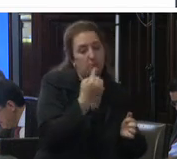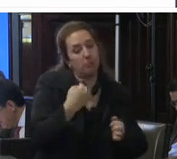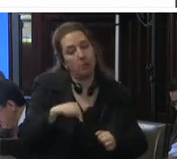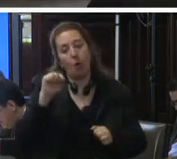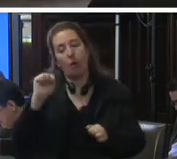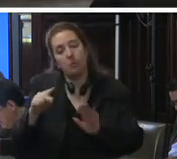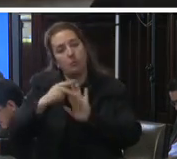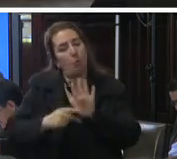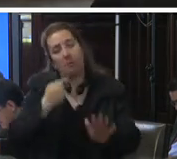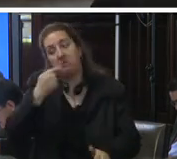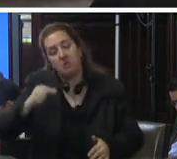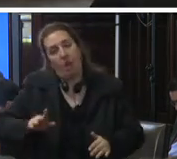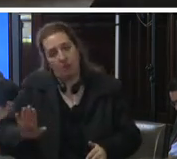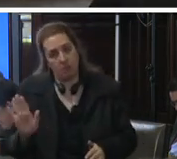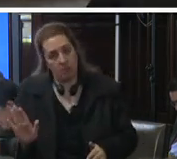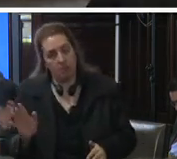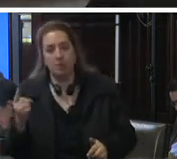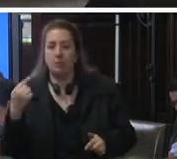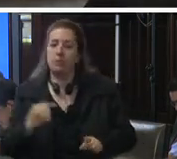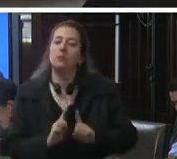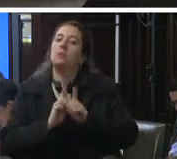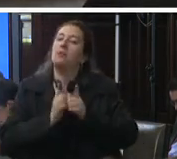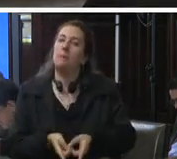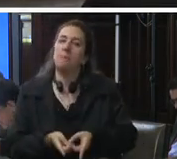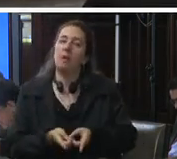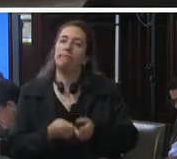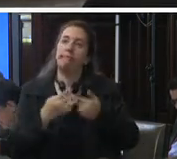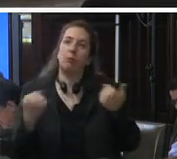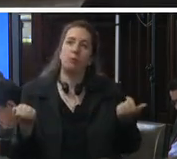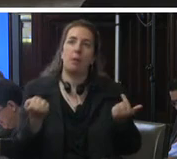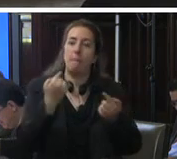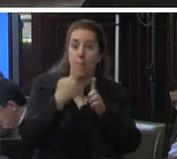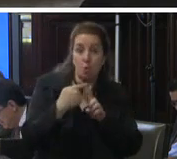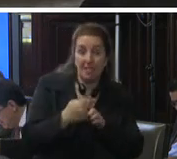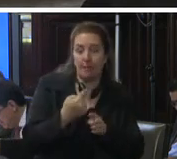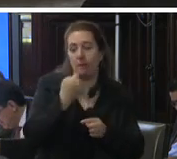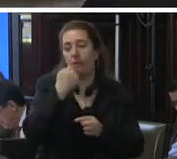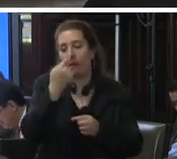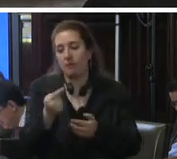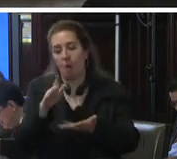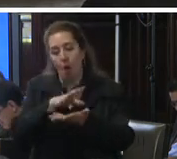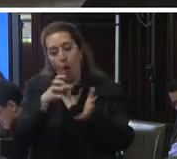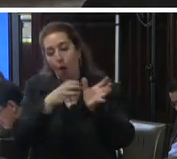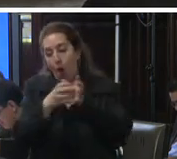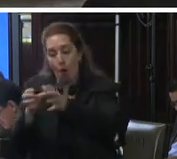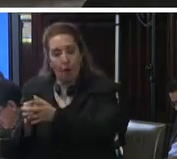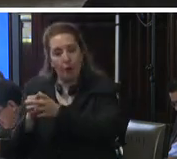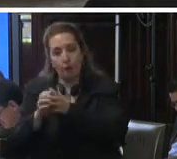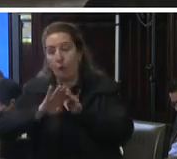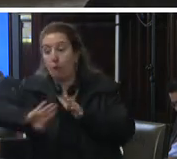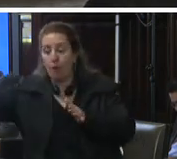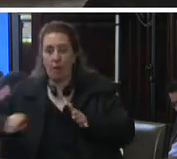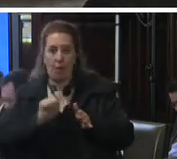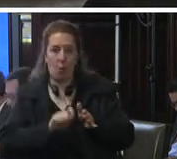esto también implica una serie de obligaciones positivas que vinculan a los órganos injurisdiccionales a efectuar oficiosa